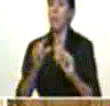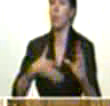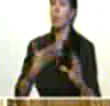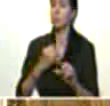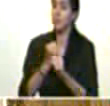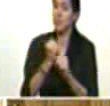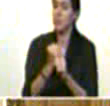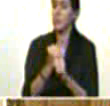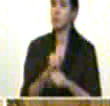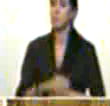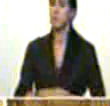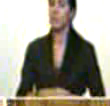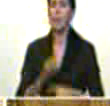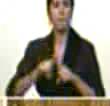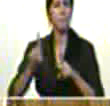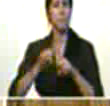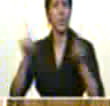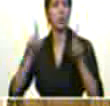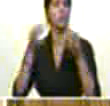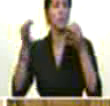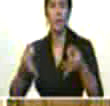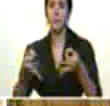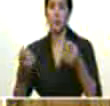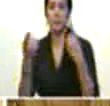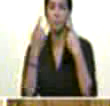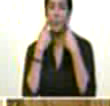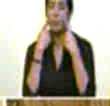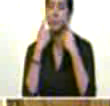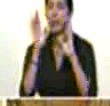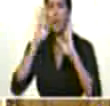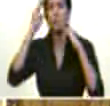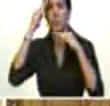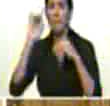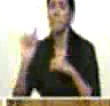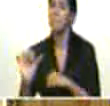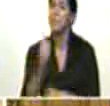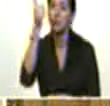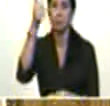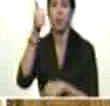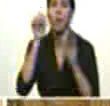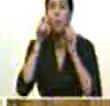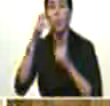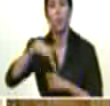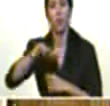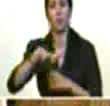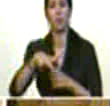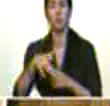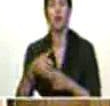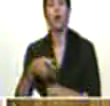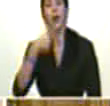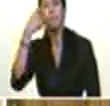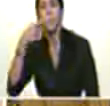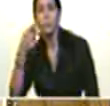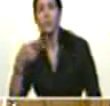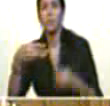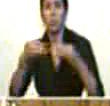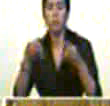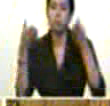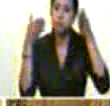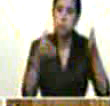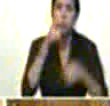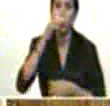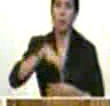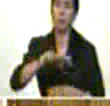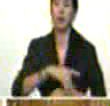dejado de considerar al pueblo como lo sustancial y determinante para las políticas públicas el año